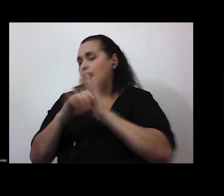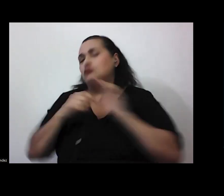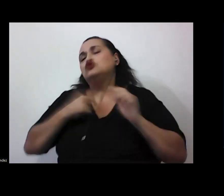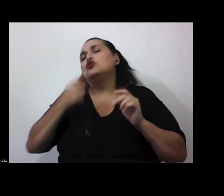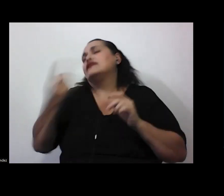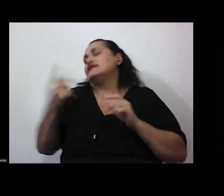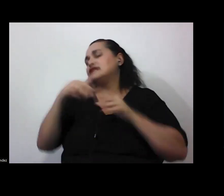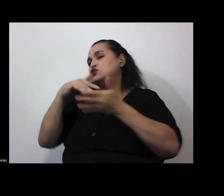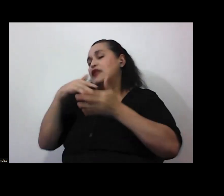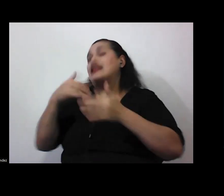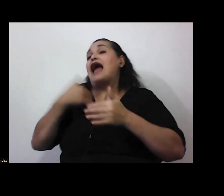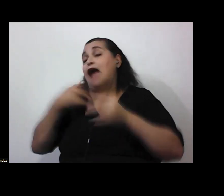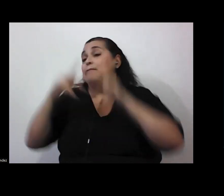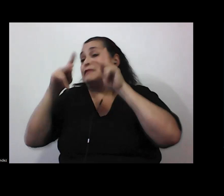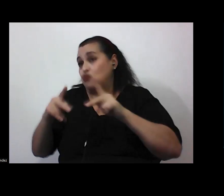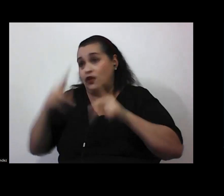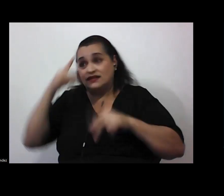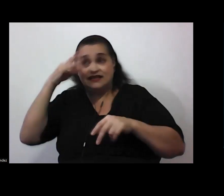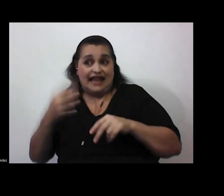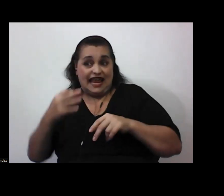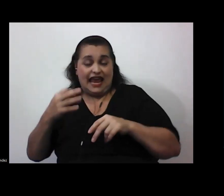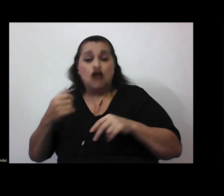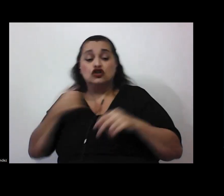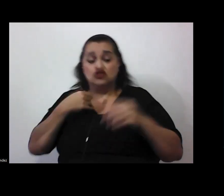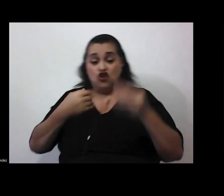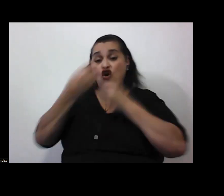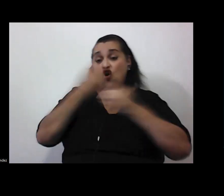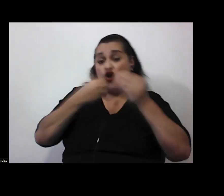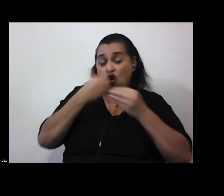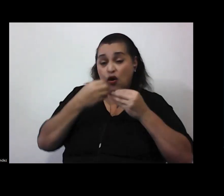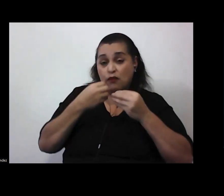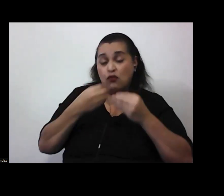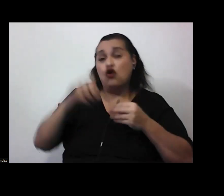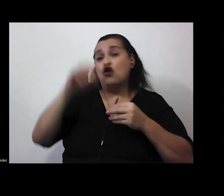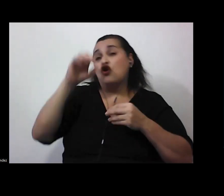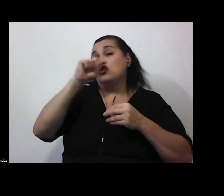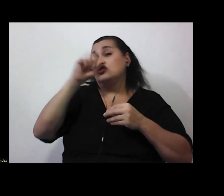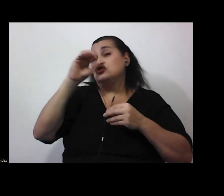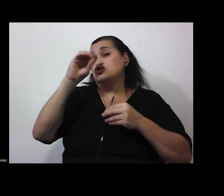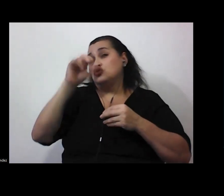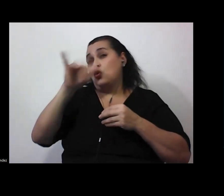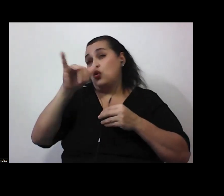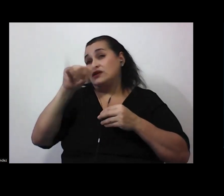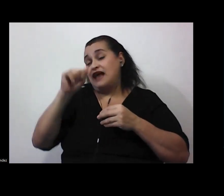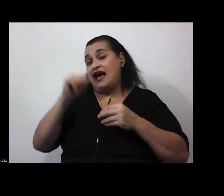hay personas que creen que si como soja transgénica mis genes van a cambiar